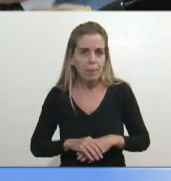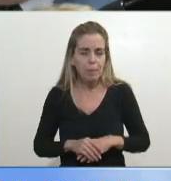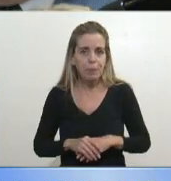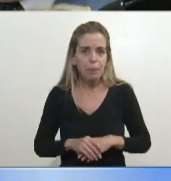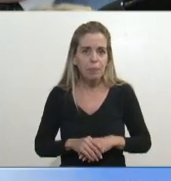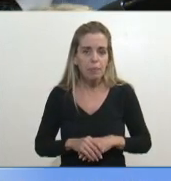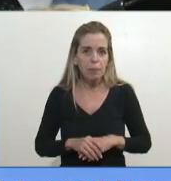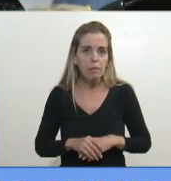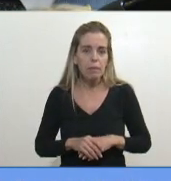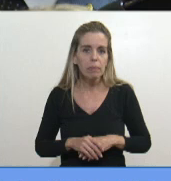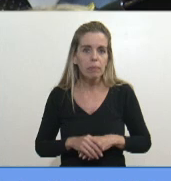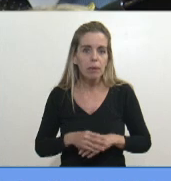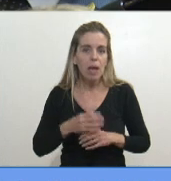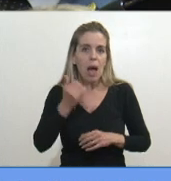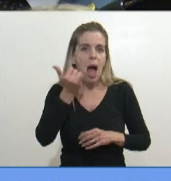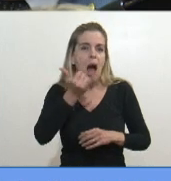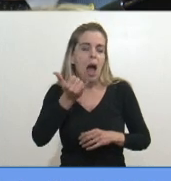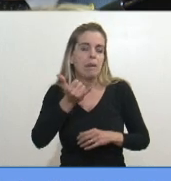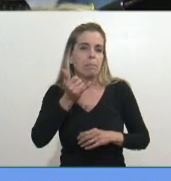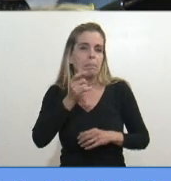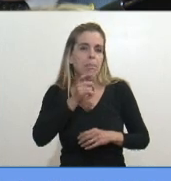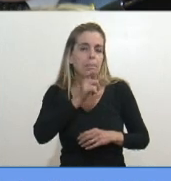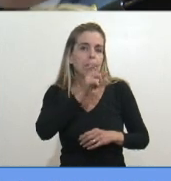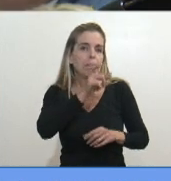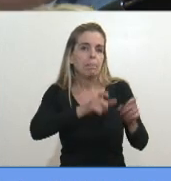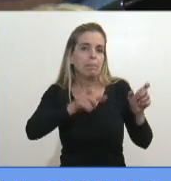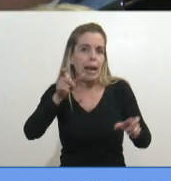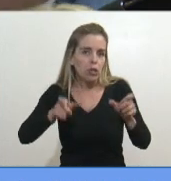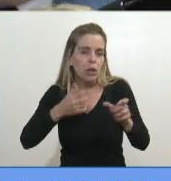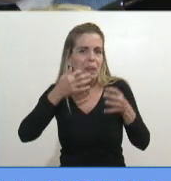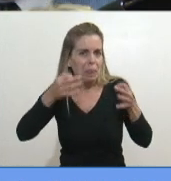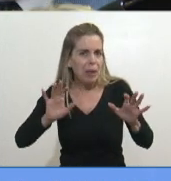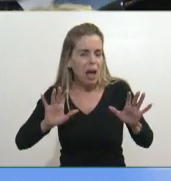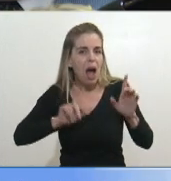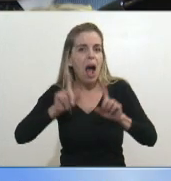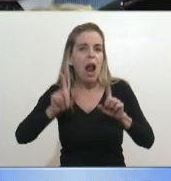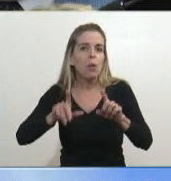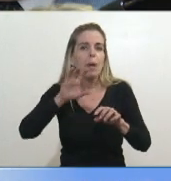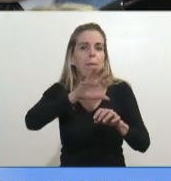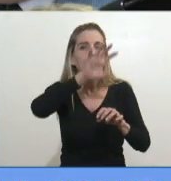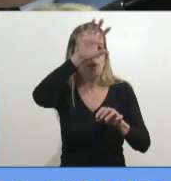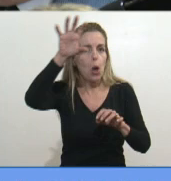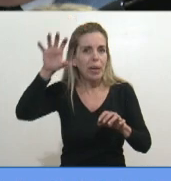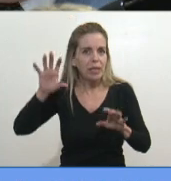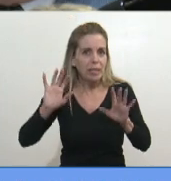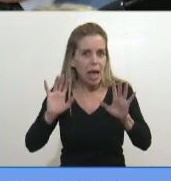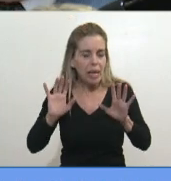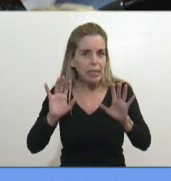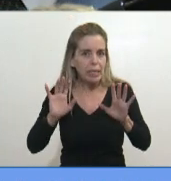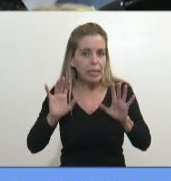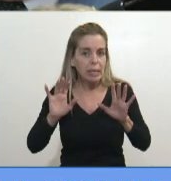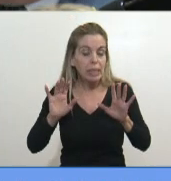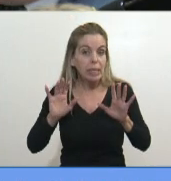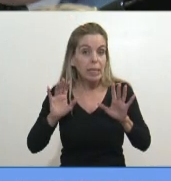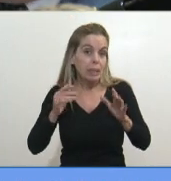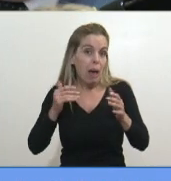Y hay gente que realmente, en algunas provincias, no quiero dar, pero ya